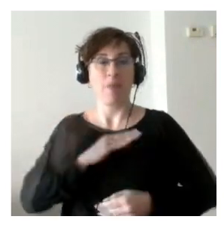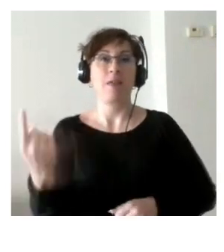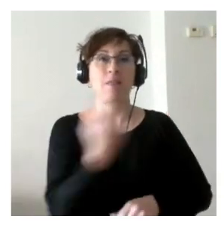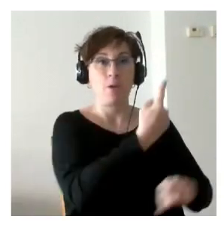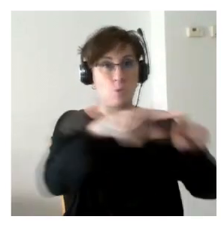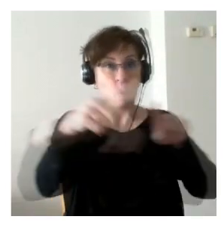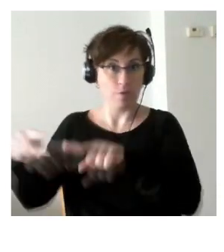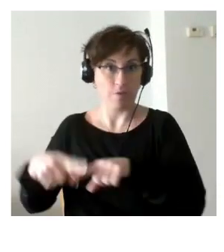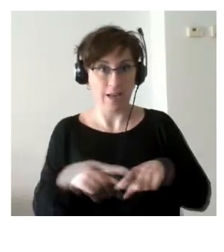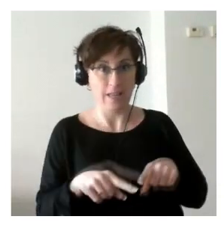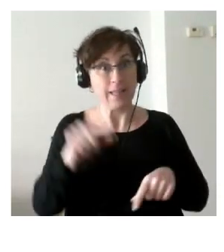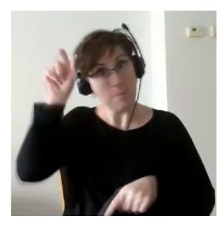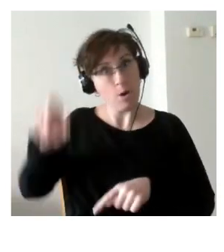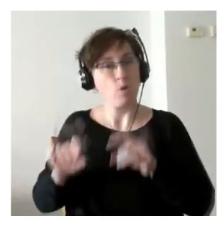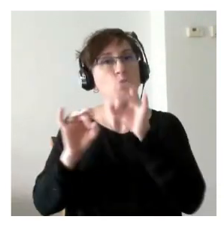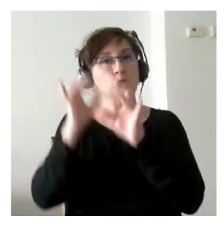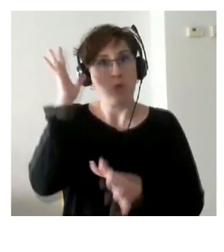y yo creo que él lo ha tenido